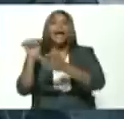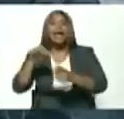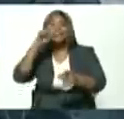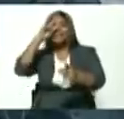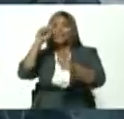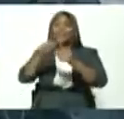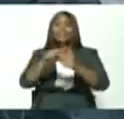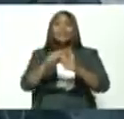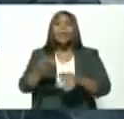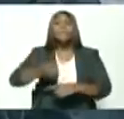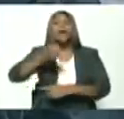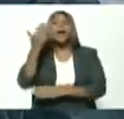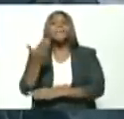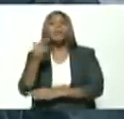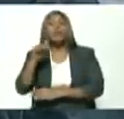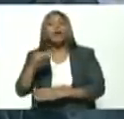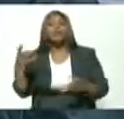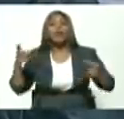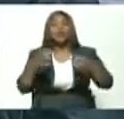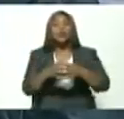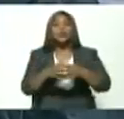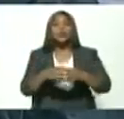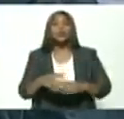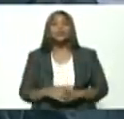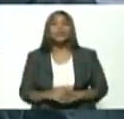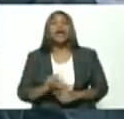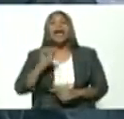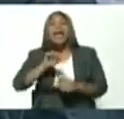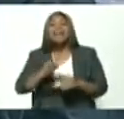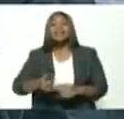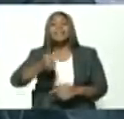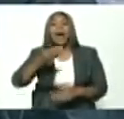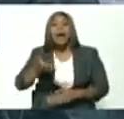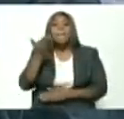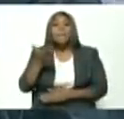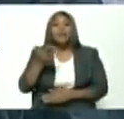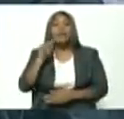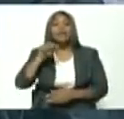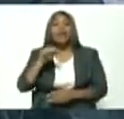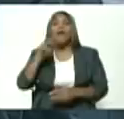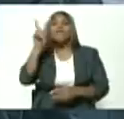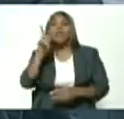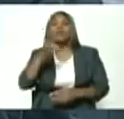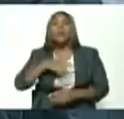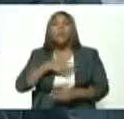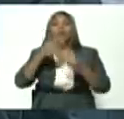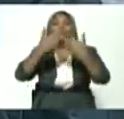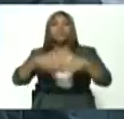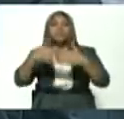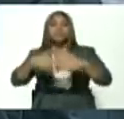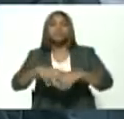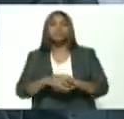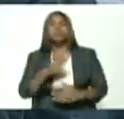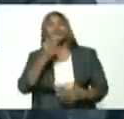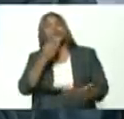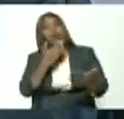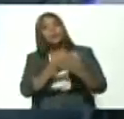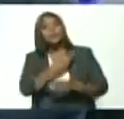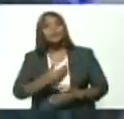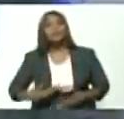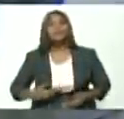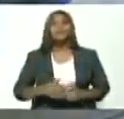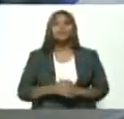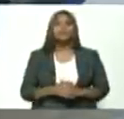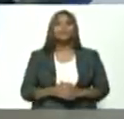principal de este consejo, si bien no el único, el principal hacer de Venezuela una Venezuela productiva. Muchas gracias, presidente.